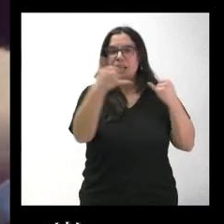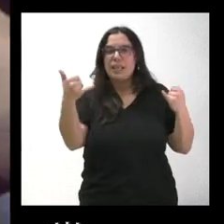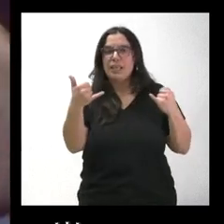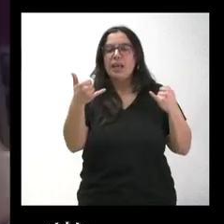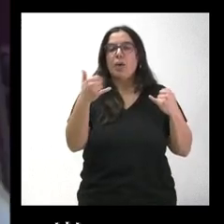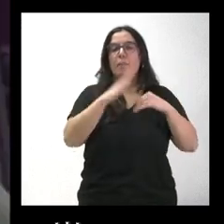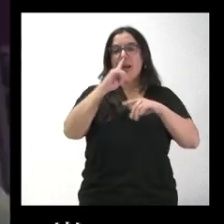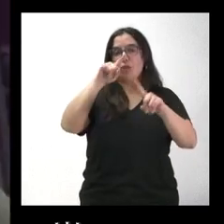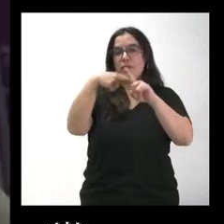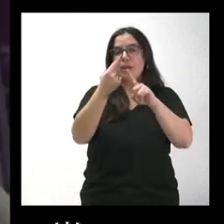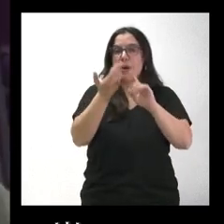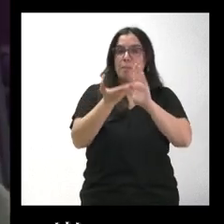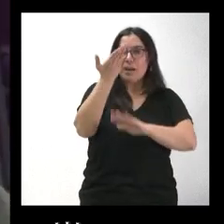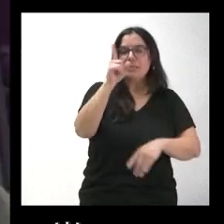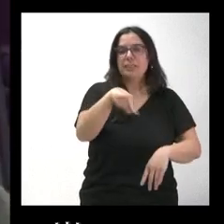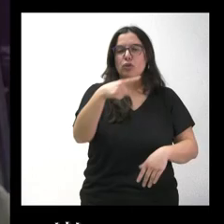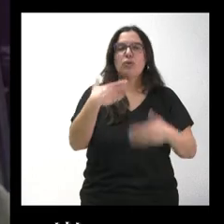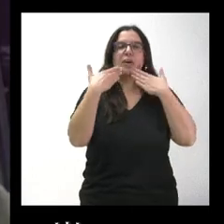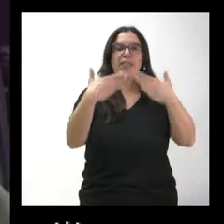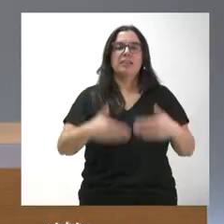ya de cara al año que viene. Muchas gracias.